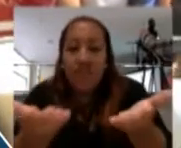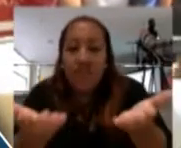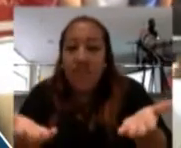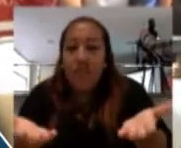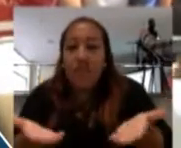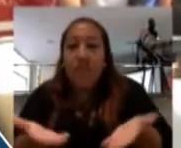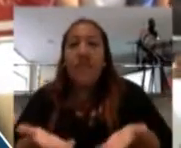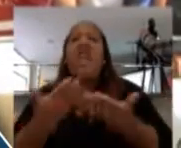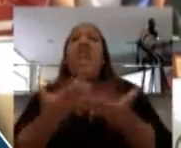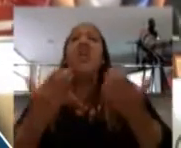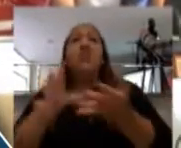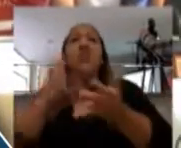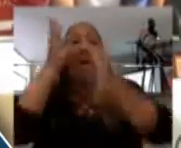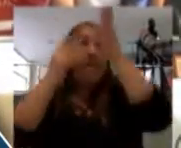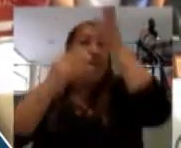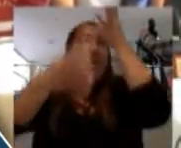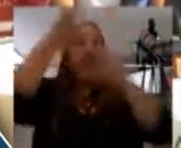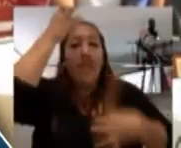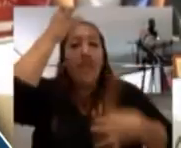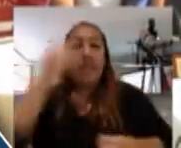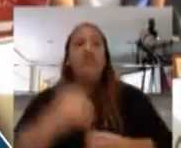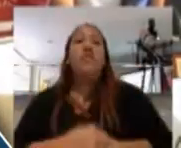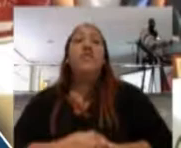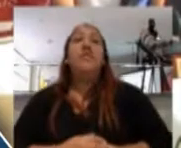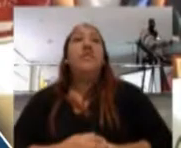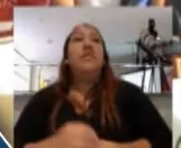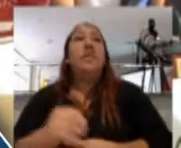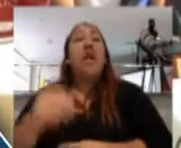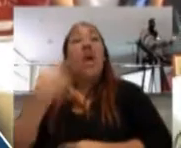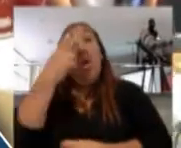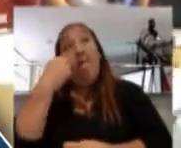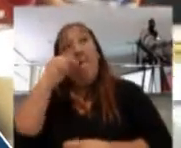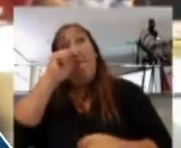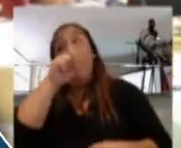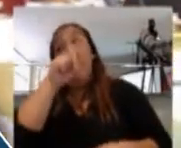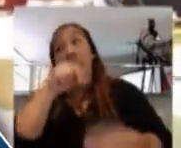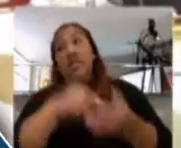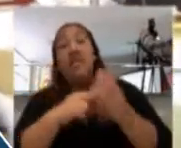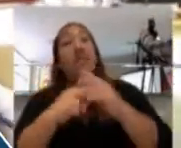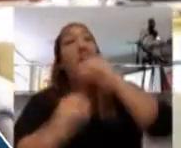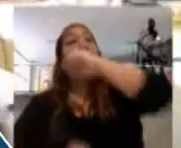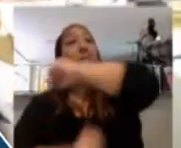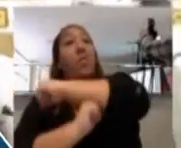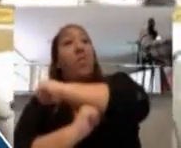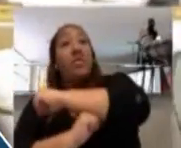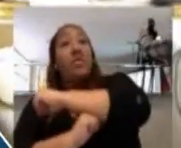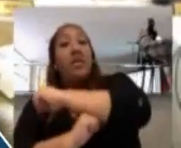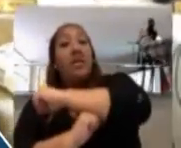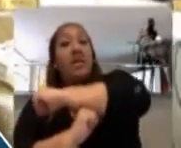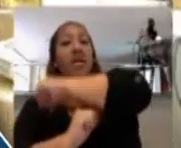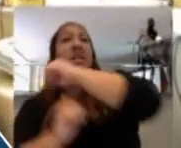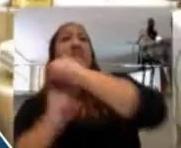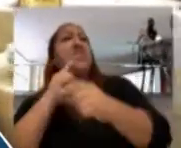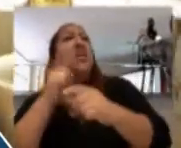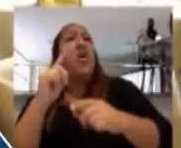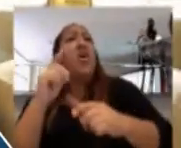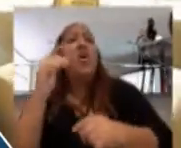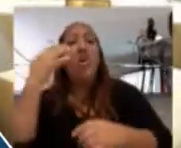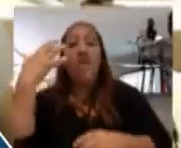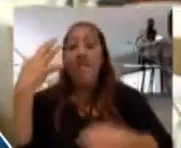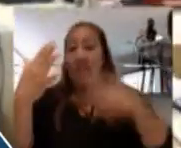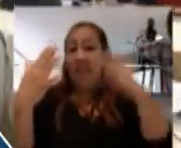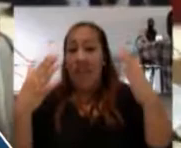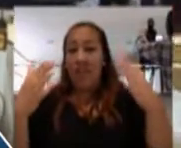aprendido y ver cosas prácticas. Esto que nosotros vemos acá, que parece un puente, no es otra cosa que unos brazos